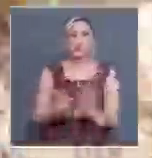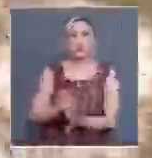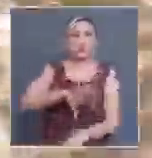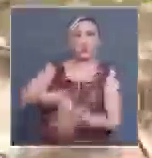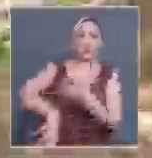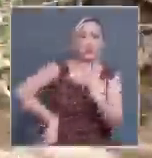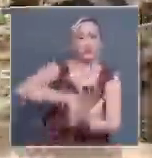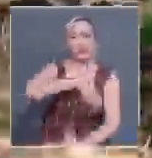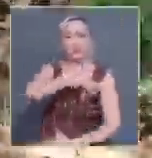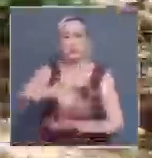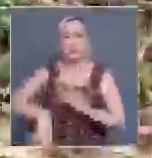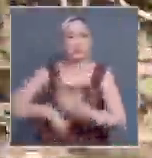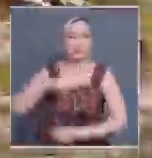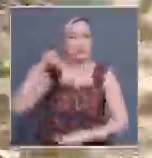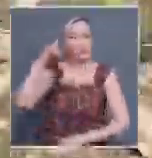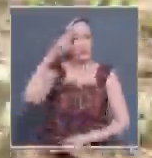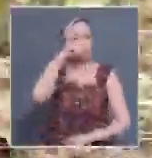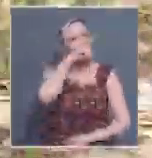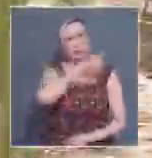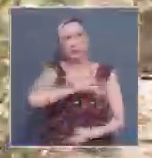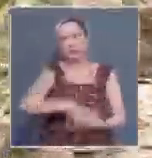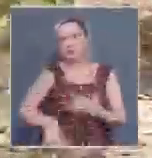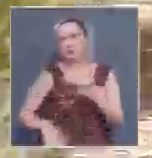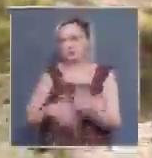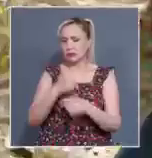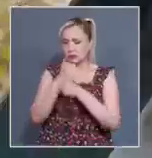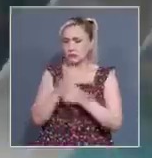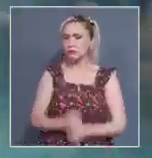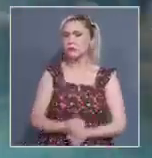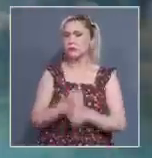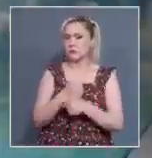condiciones mínimas de subsistencia y las de sus familiares.